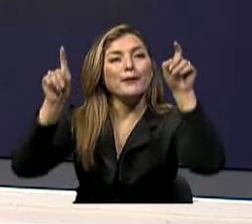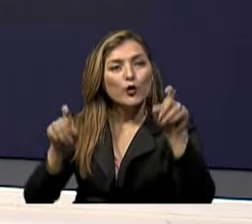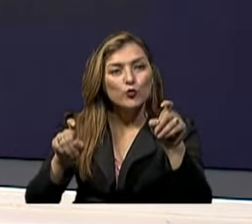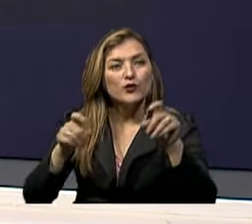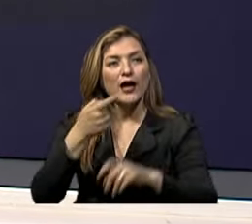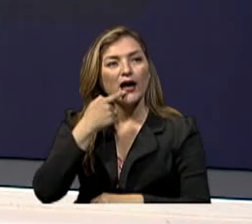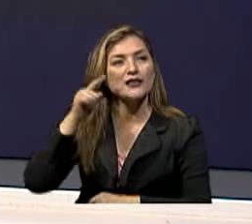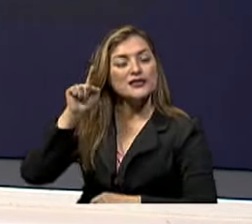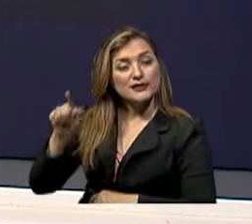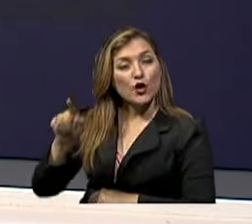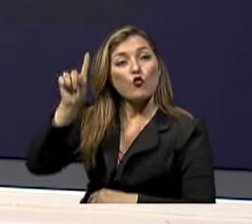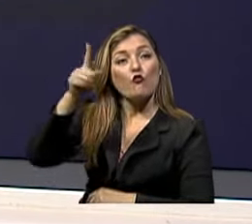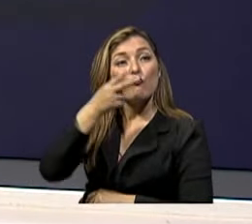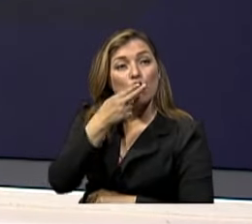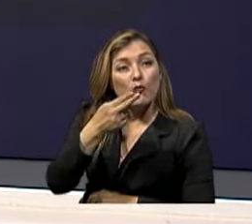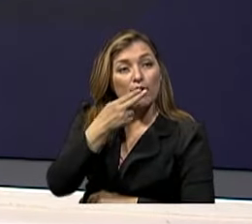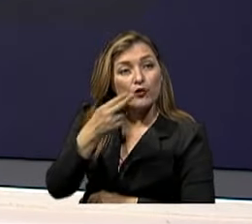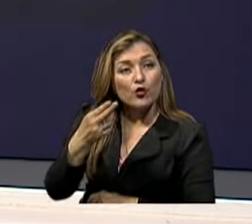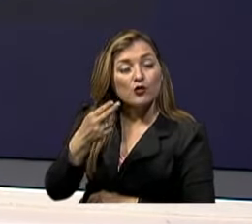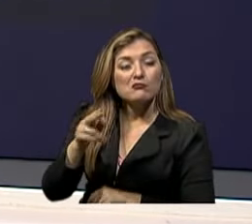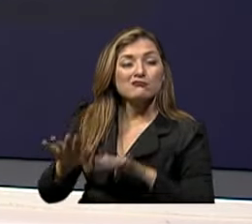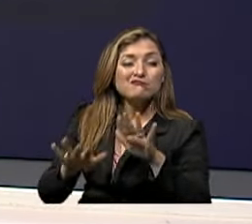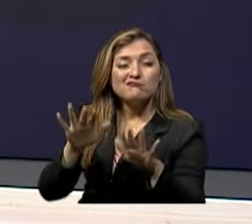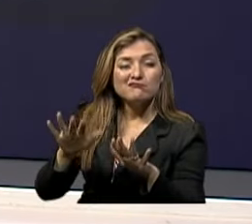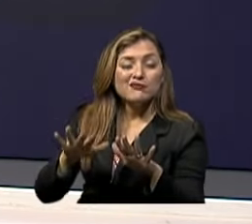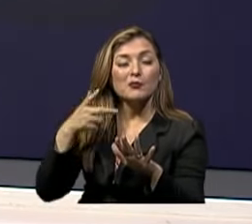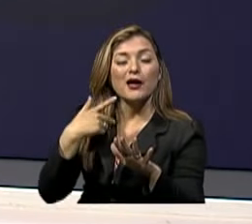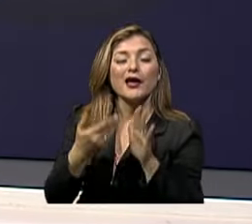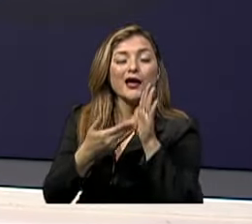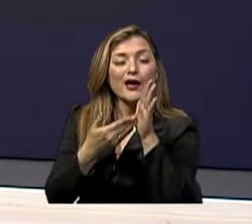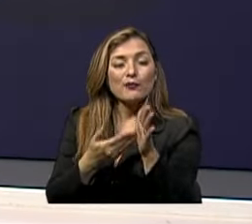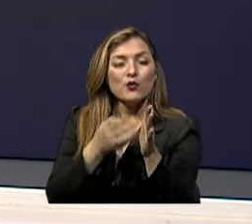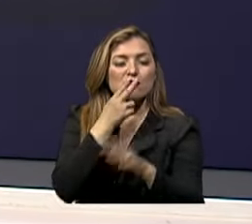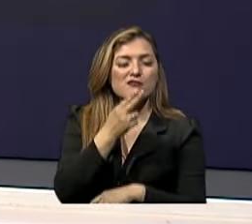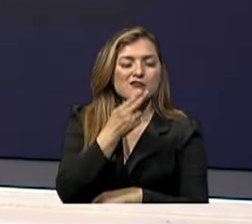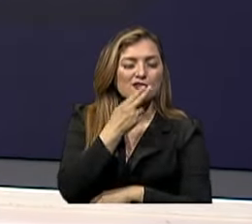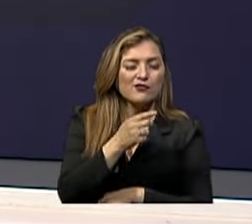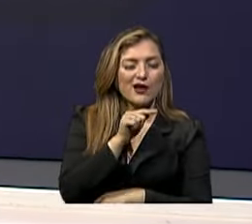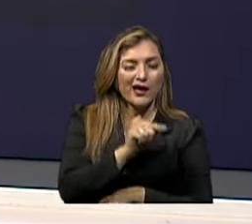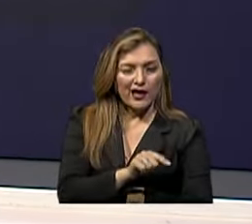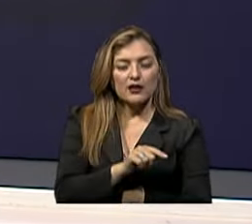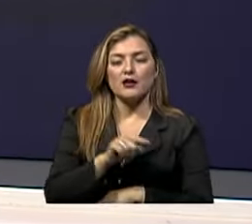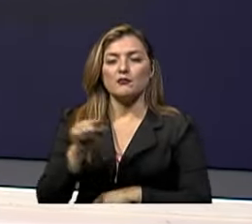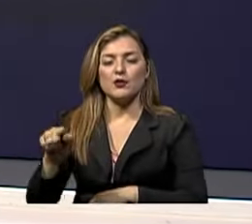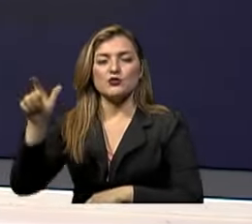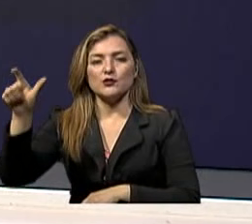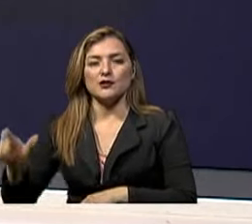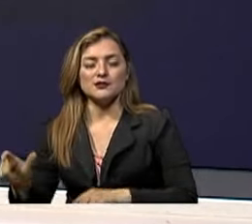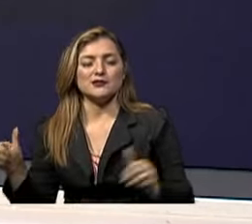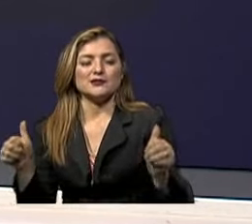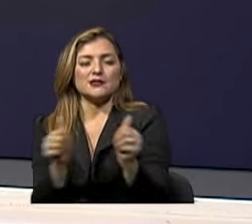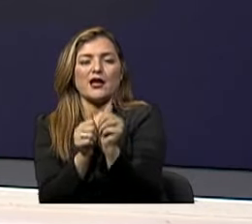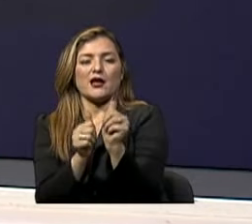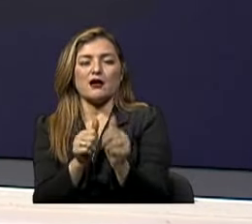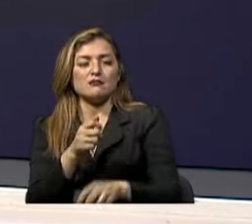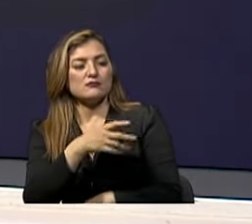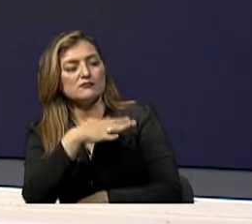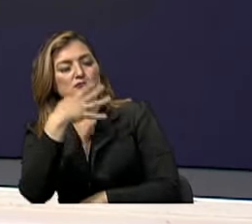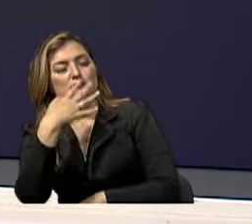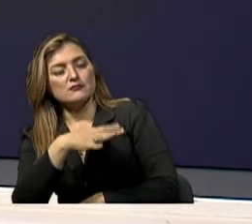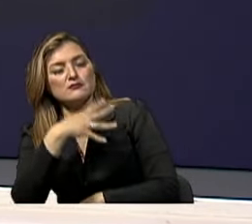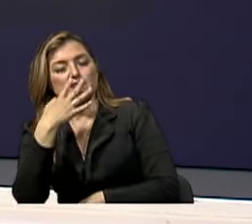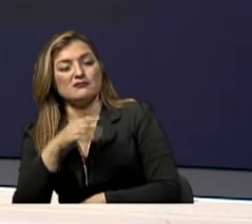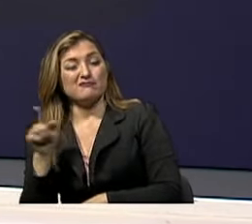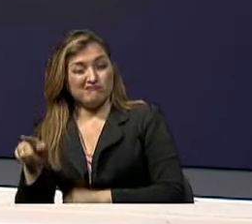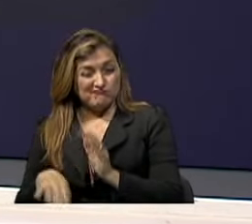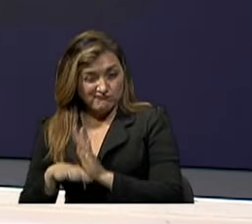Definitivamente que no El fumador activo Digamos Es el que se mete E inhala gran cantidad de humo Y por ende sustancias tóxicas Y